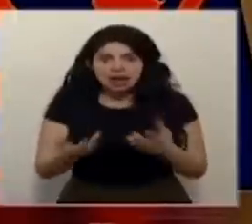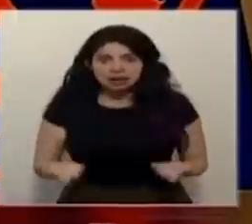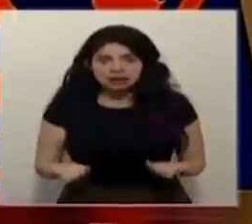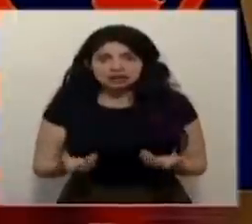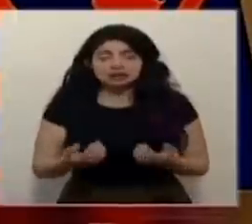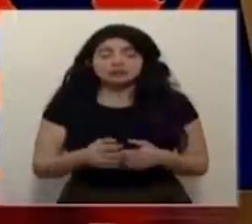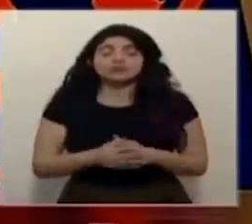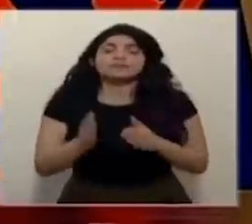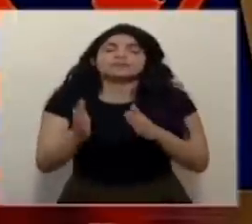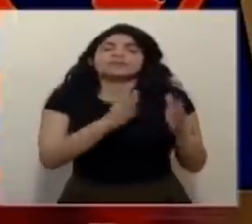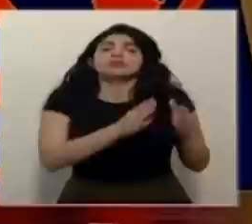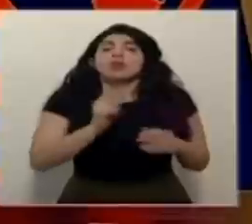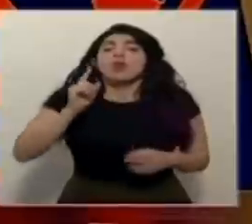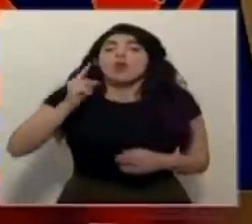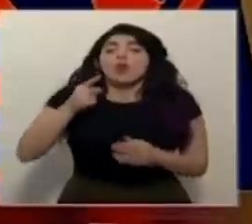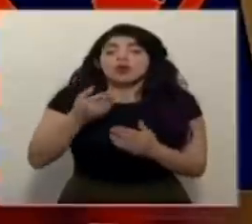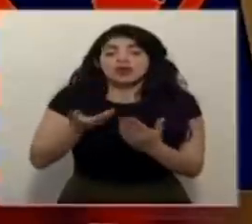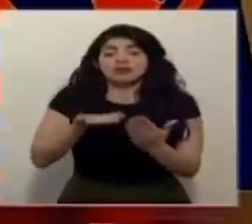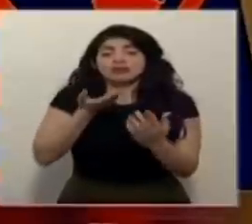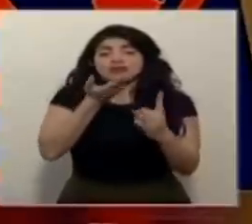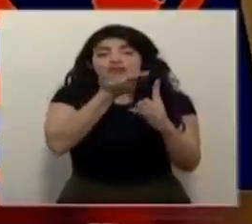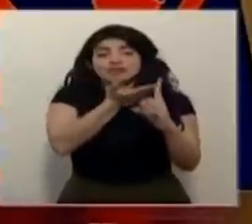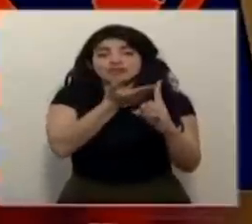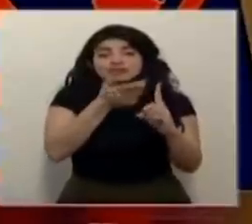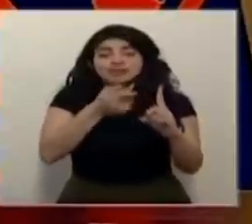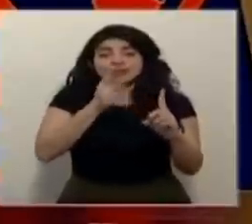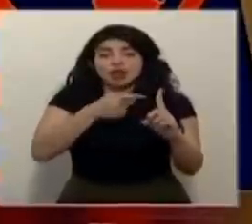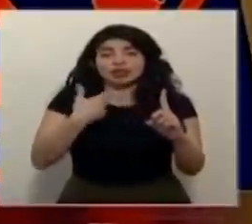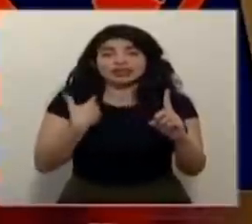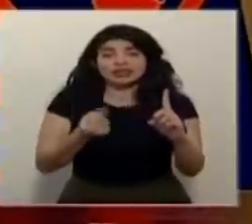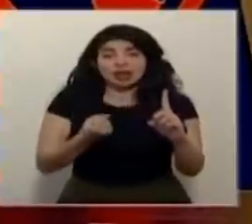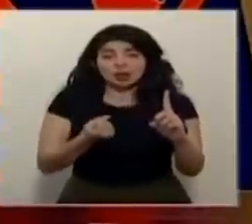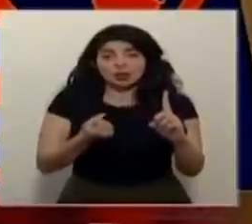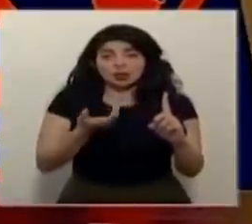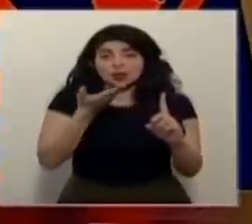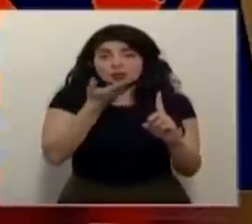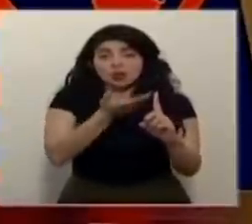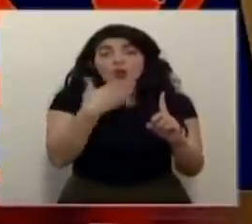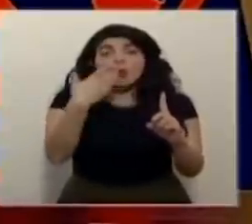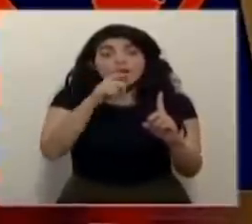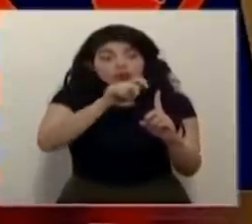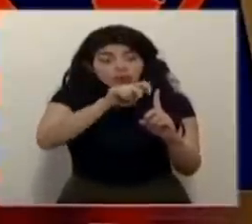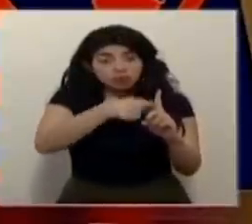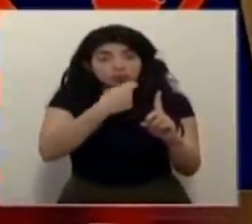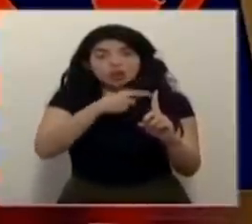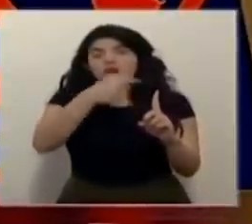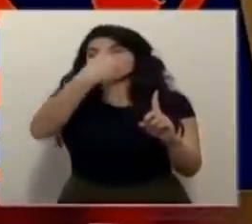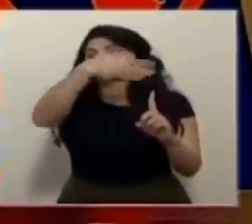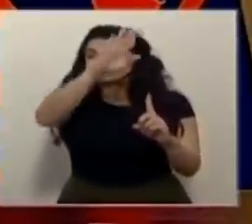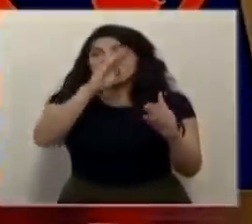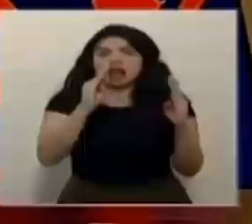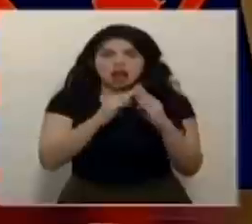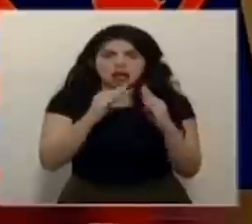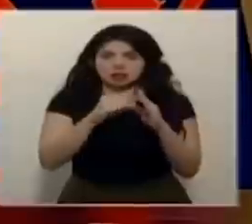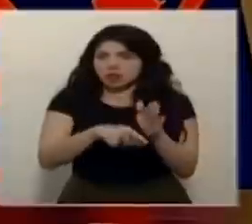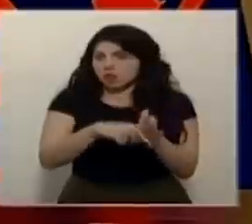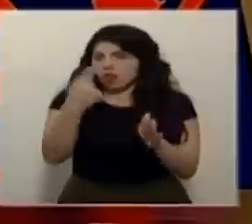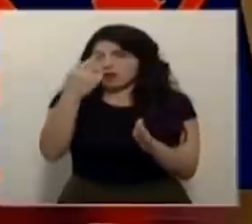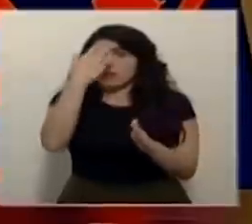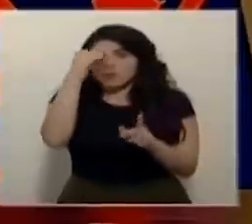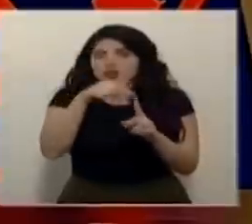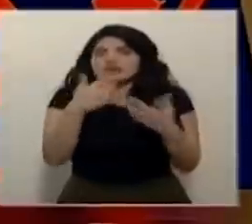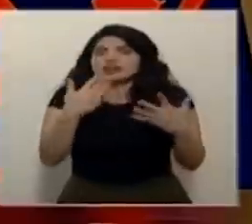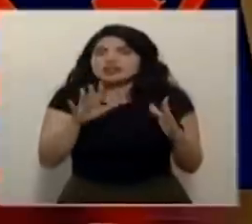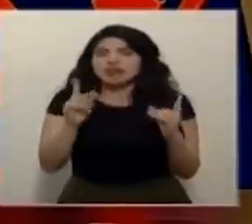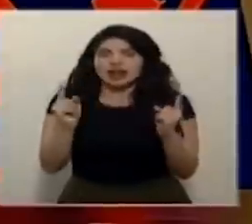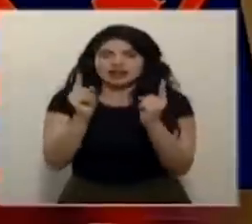con respecto a las órdenes sanitarias en el momento que se hace la prueba ya inmediatamente el funcionario se manda para la casa porque hay un nexo